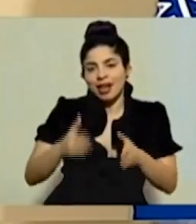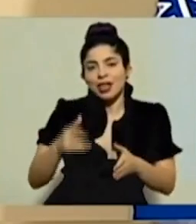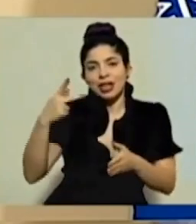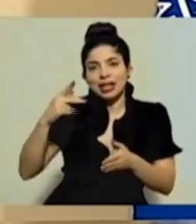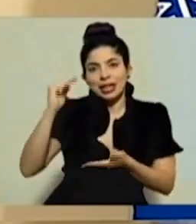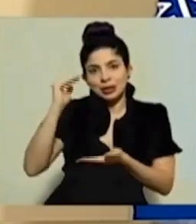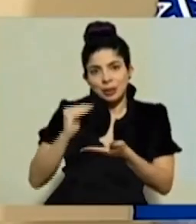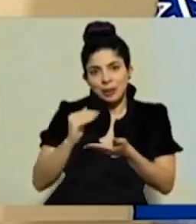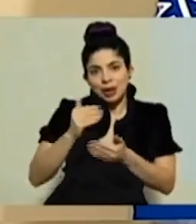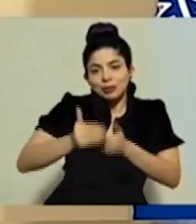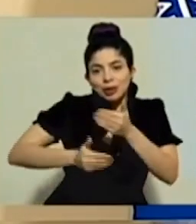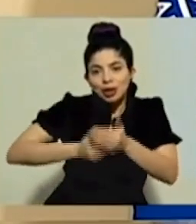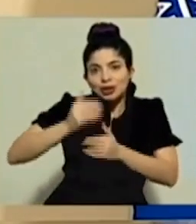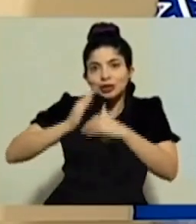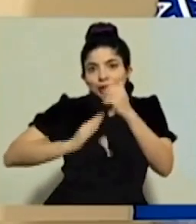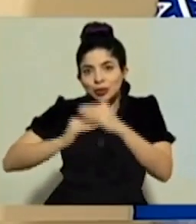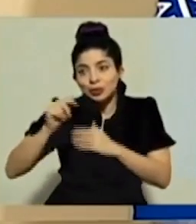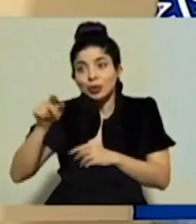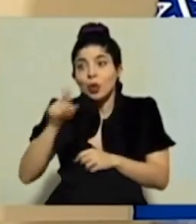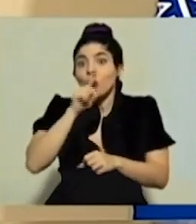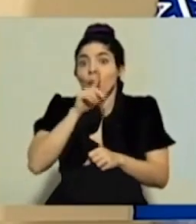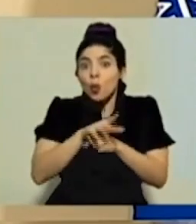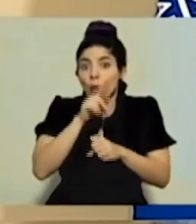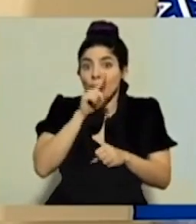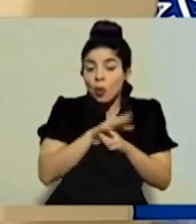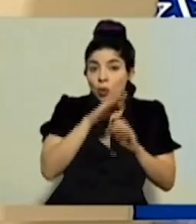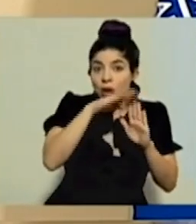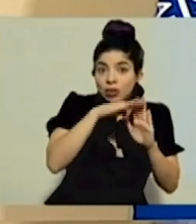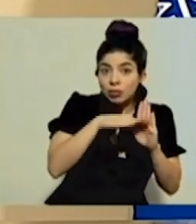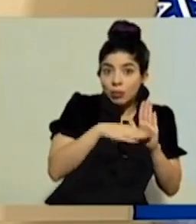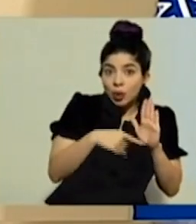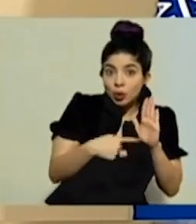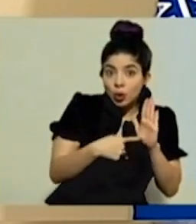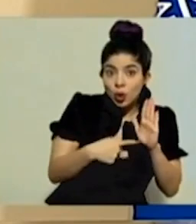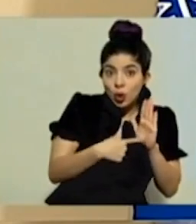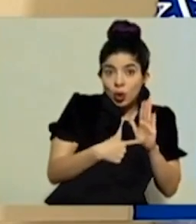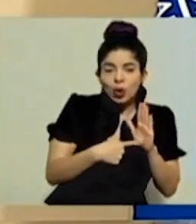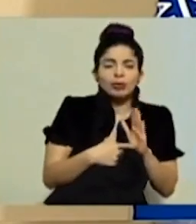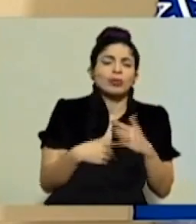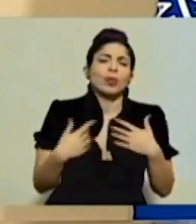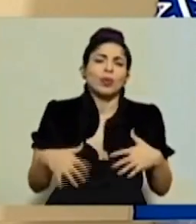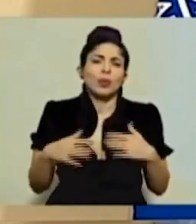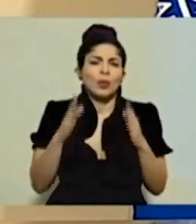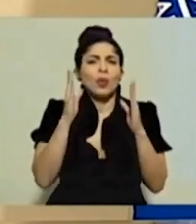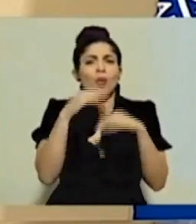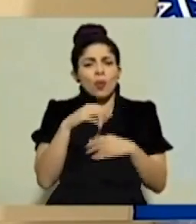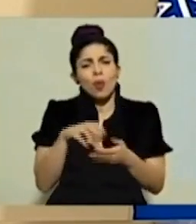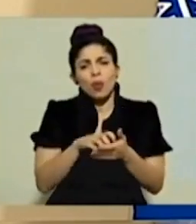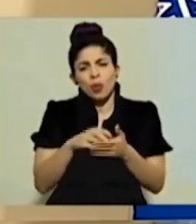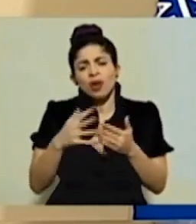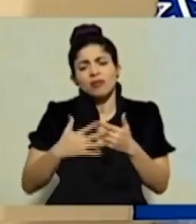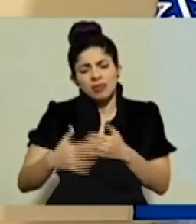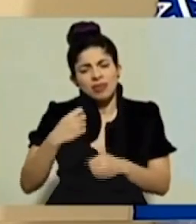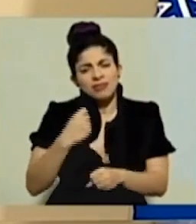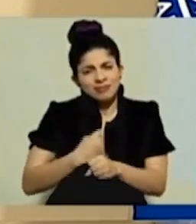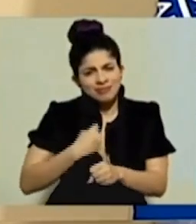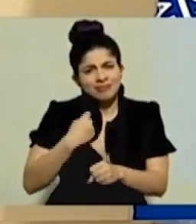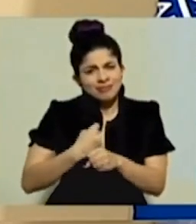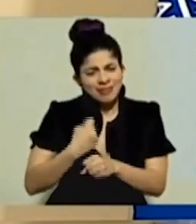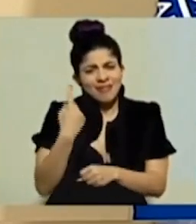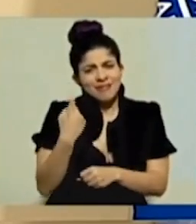proceso constructivo, cumplir con las medidas que están establecidas en el protocolo. Sin duda queda trabajo por hacer y